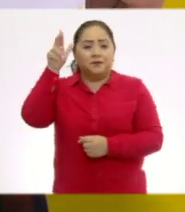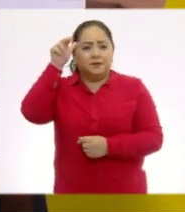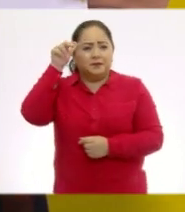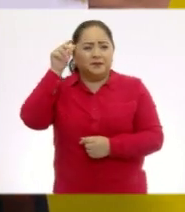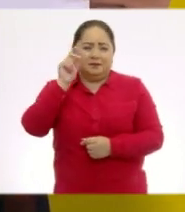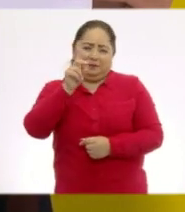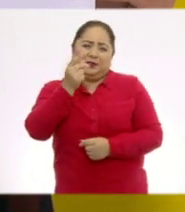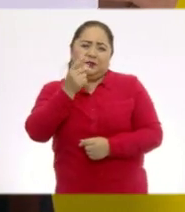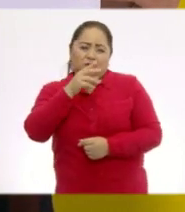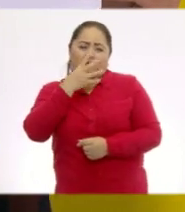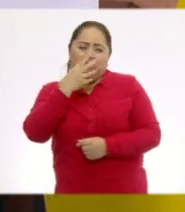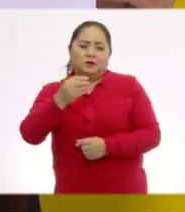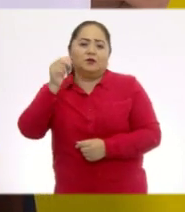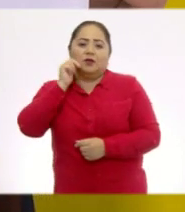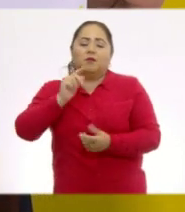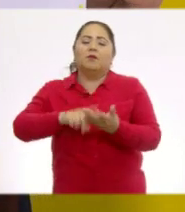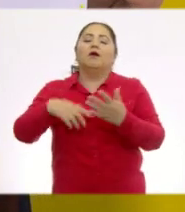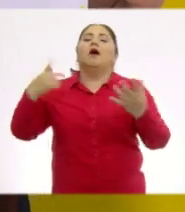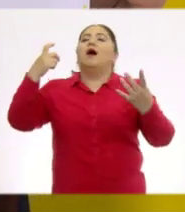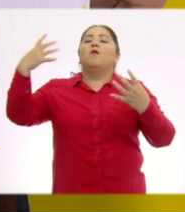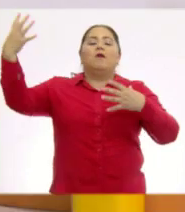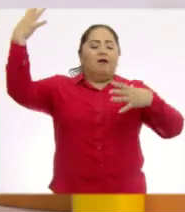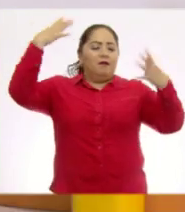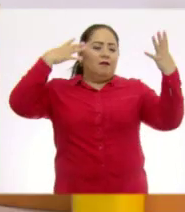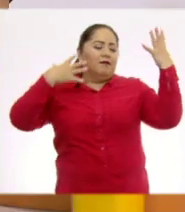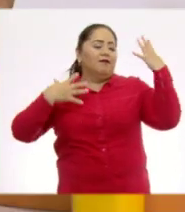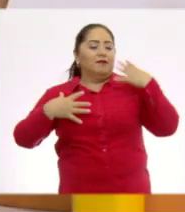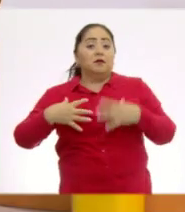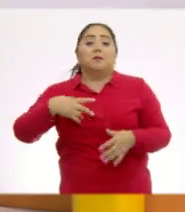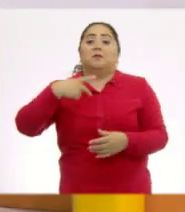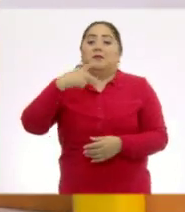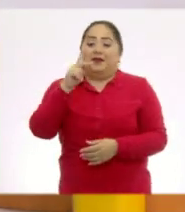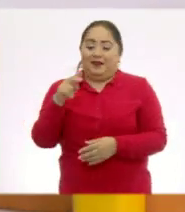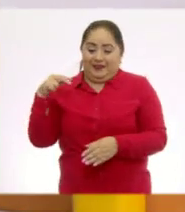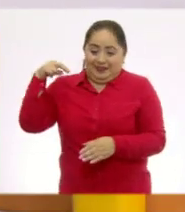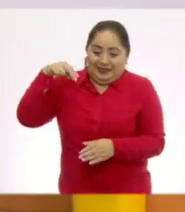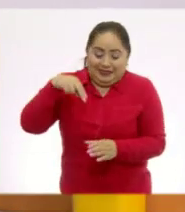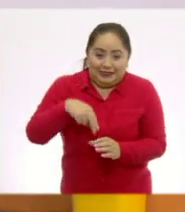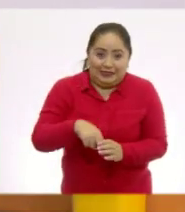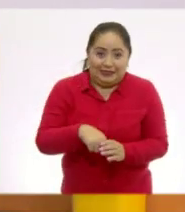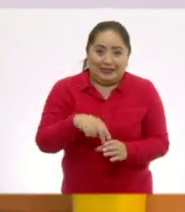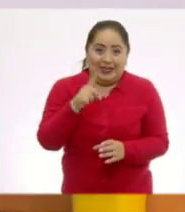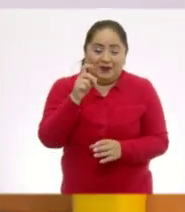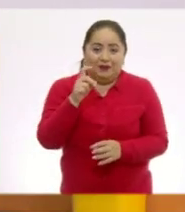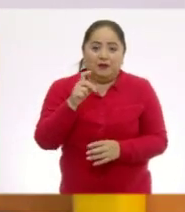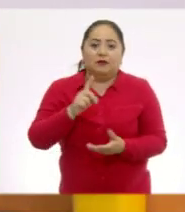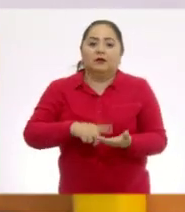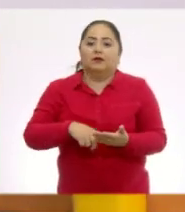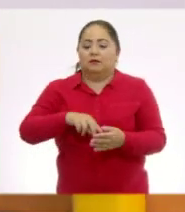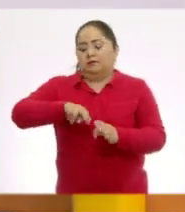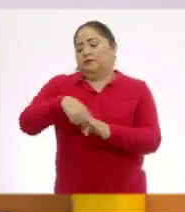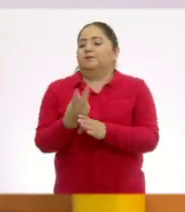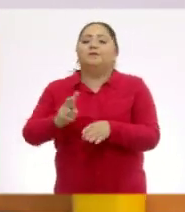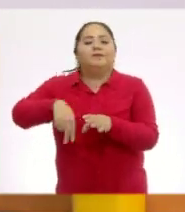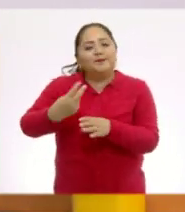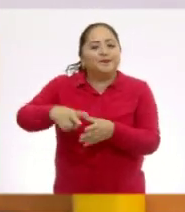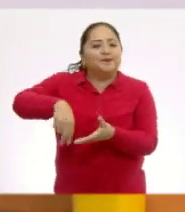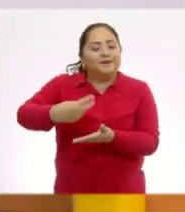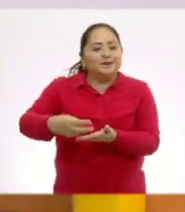quiso mojarse como lo hacía Pascual. Pero cada vez que intentaba, terminaba dando maromas